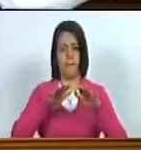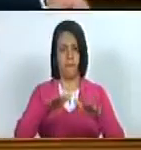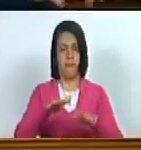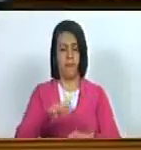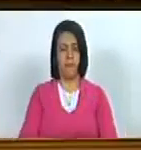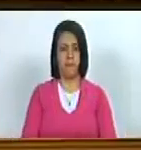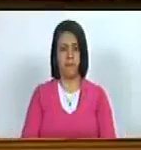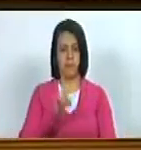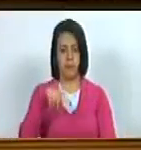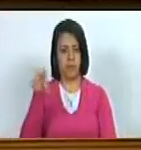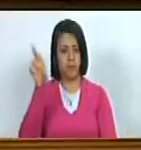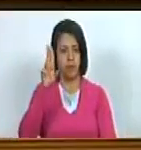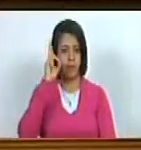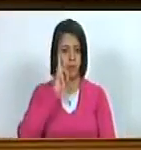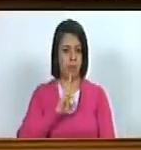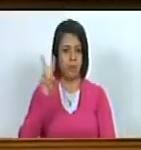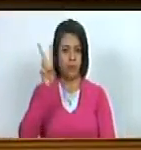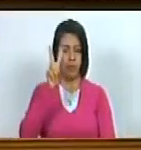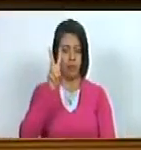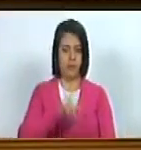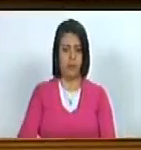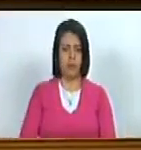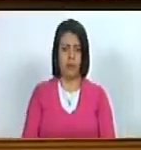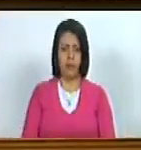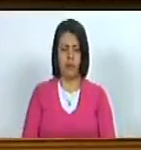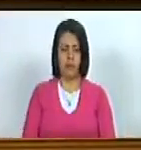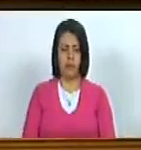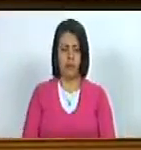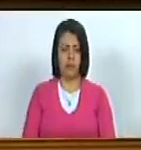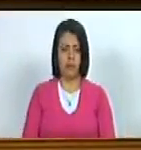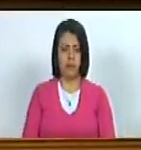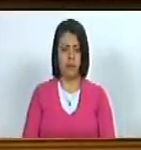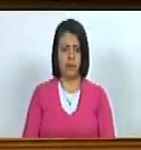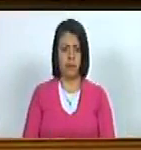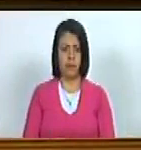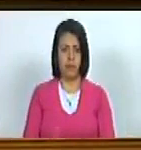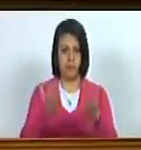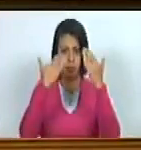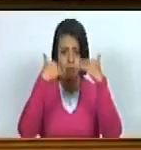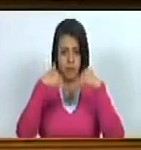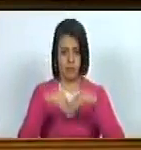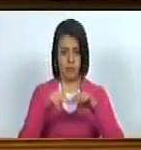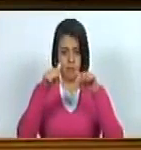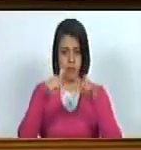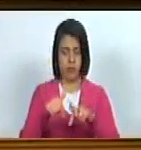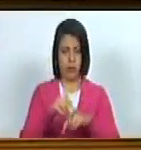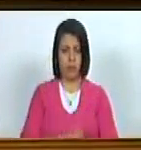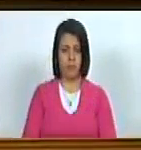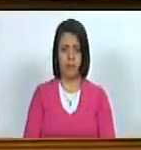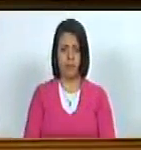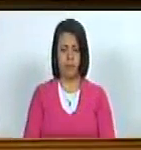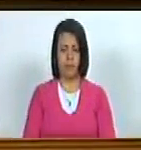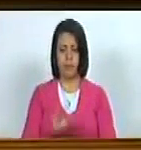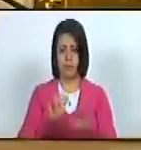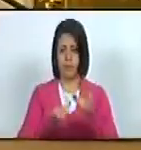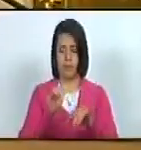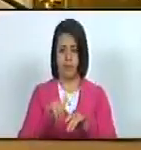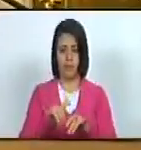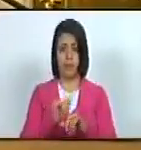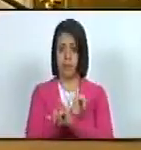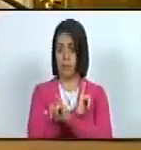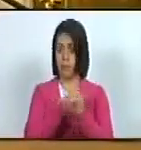exteriores de la república bolivariana de Venezuela siguiente punto del orden del día ciudadana secretaria